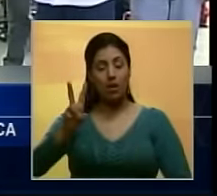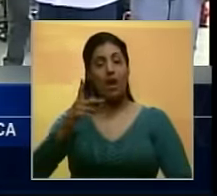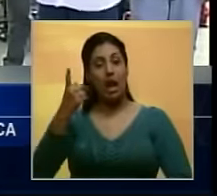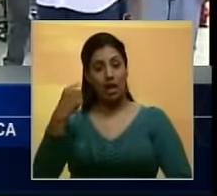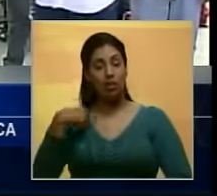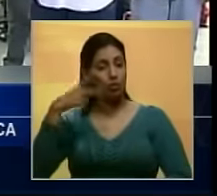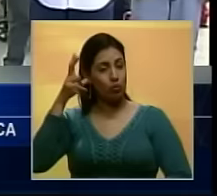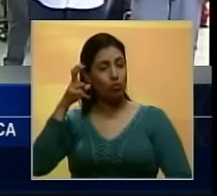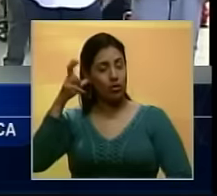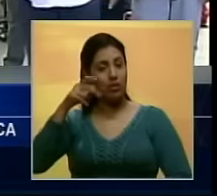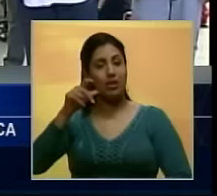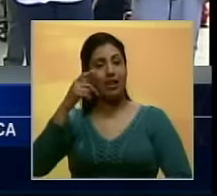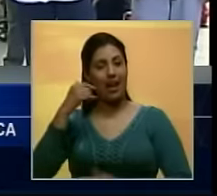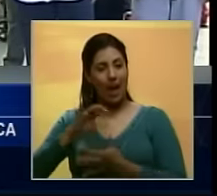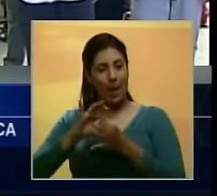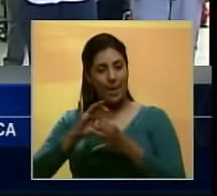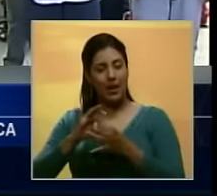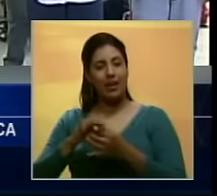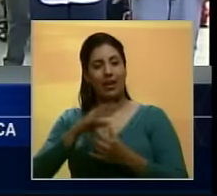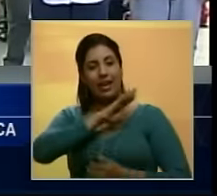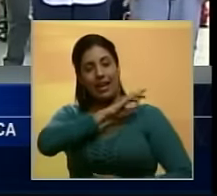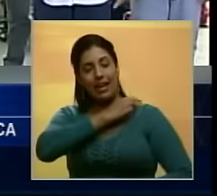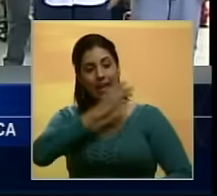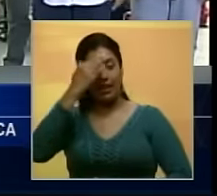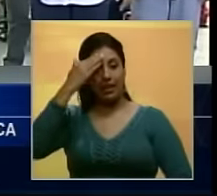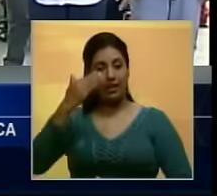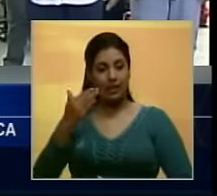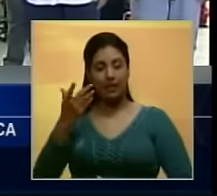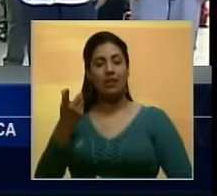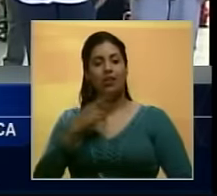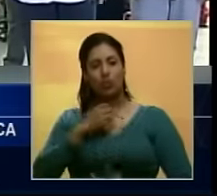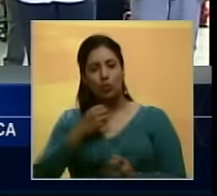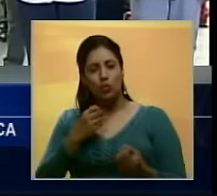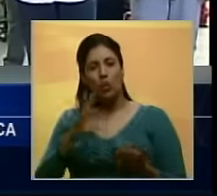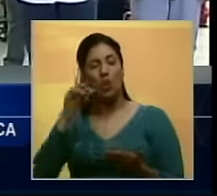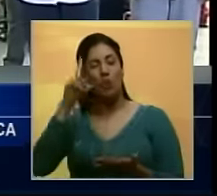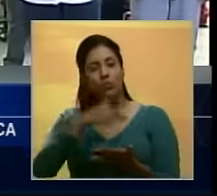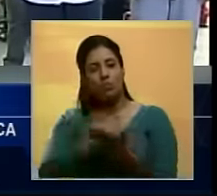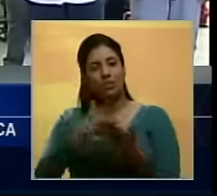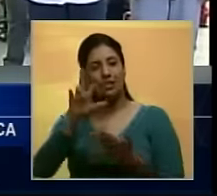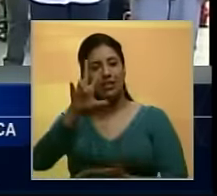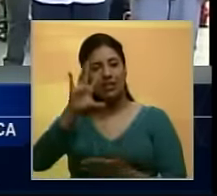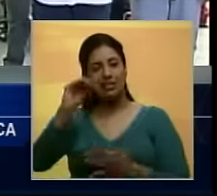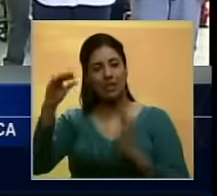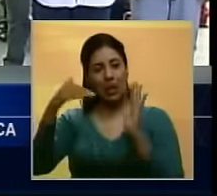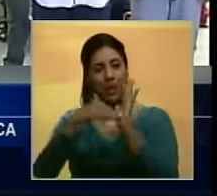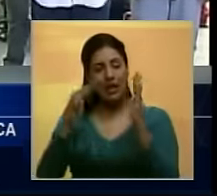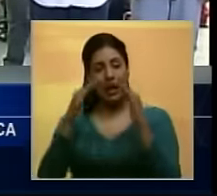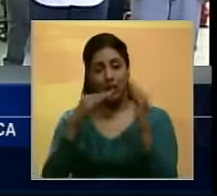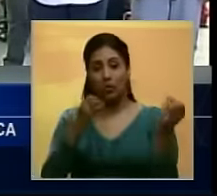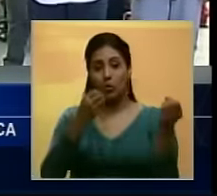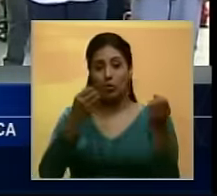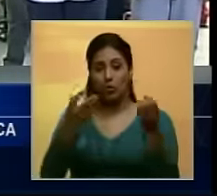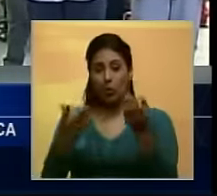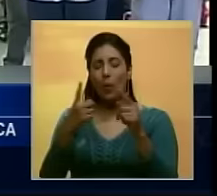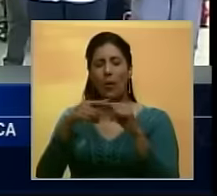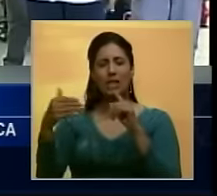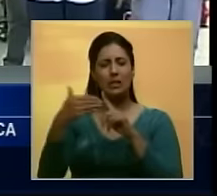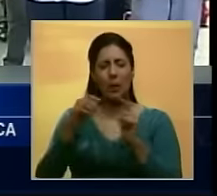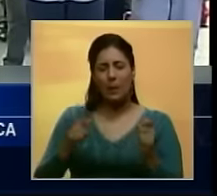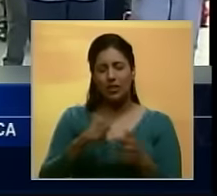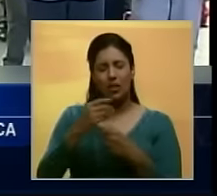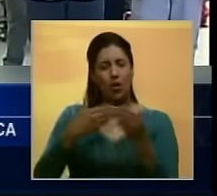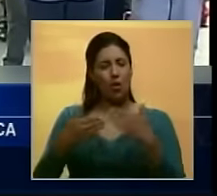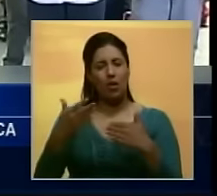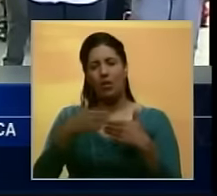ya estamos oyendo ahorita a nuestro colega El general, el ministro Quevedo Que se han entregado más de 1.300.000 viviendas A pesar de toda la presión